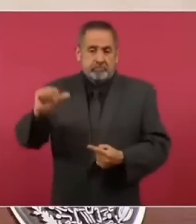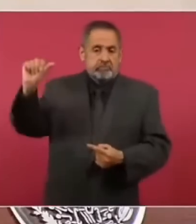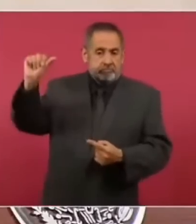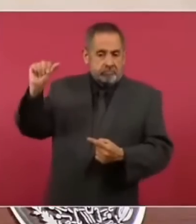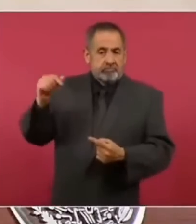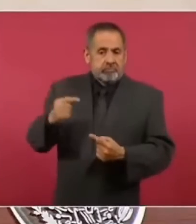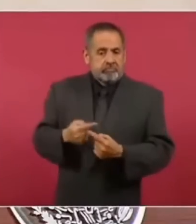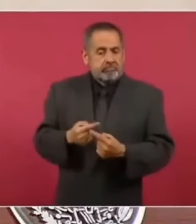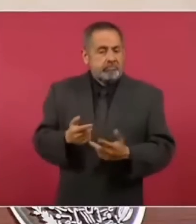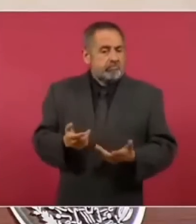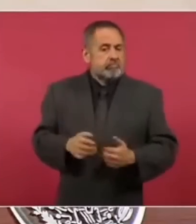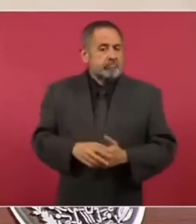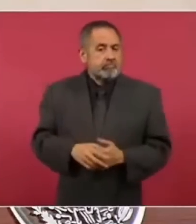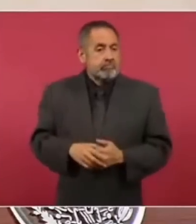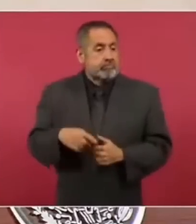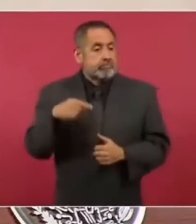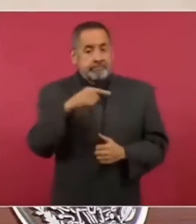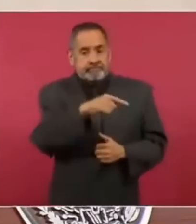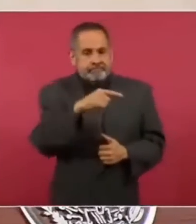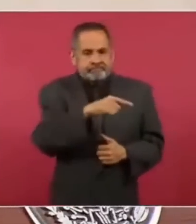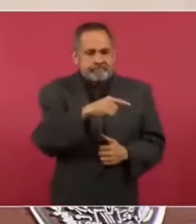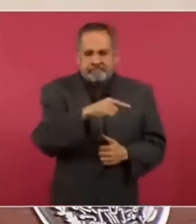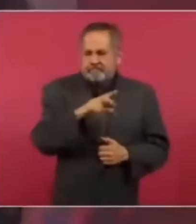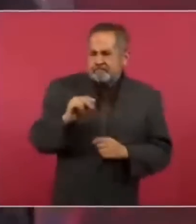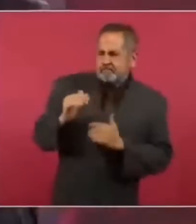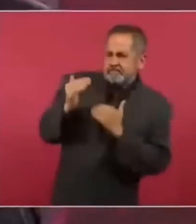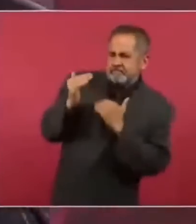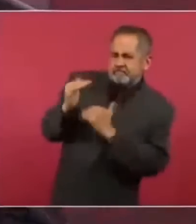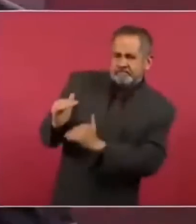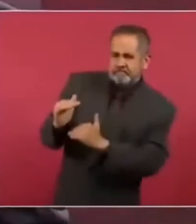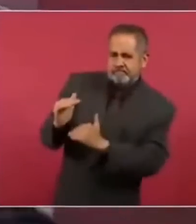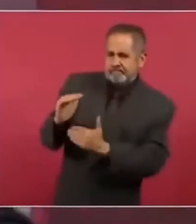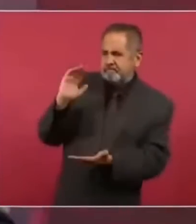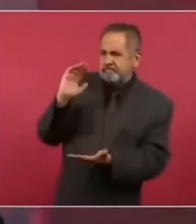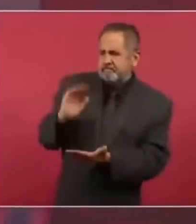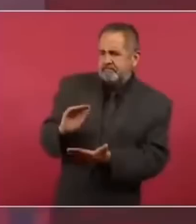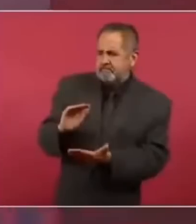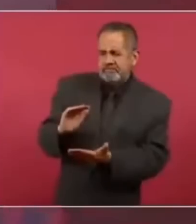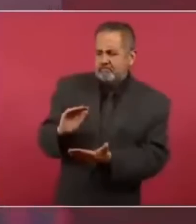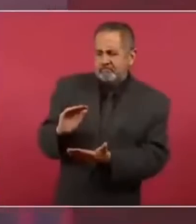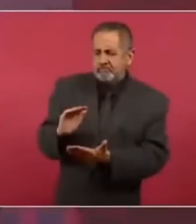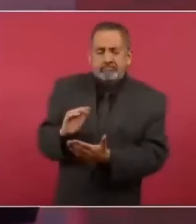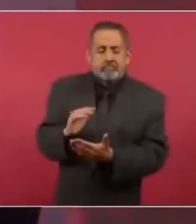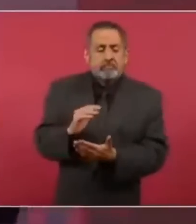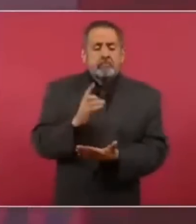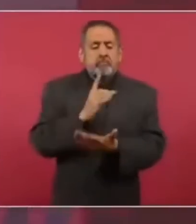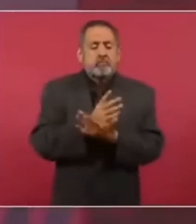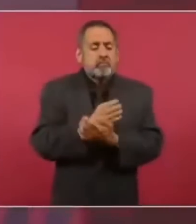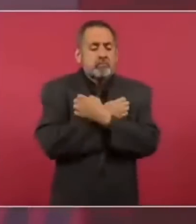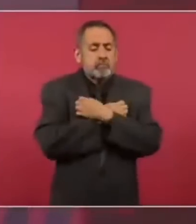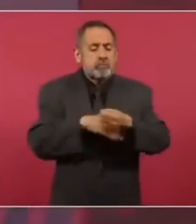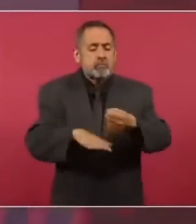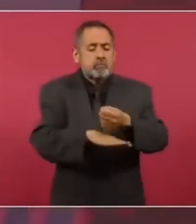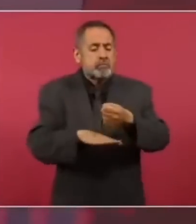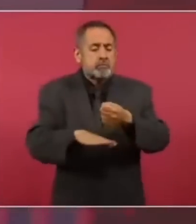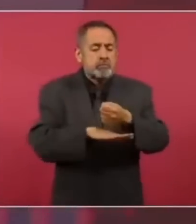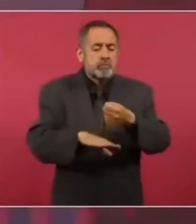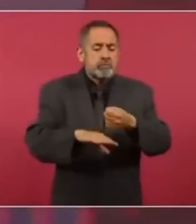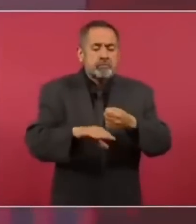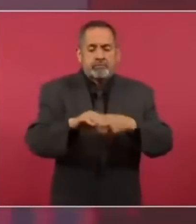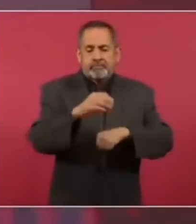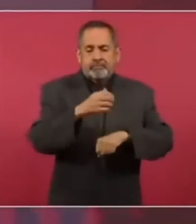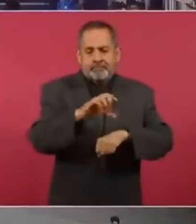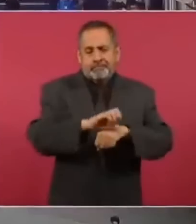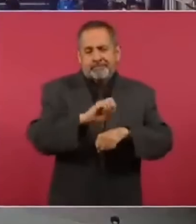y ellos acotaron la gratuidad solo a la educación básica y